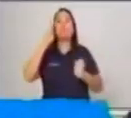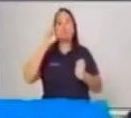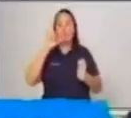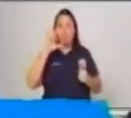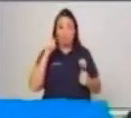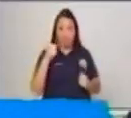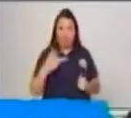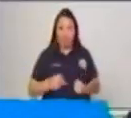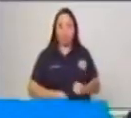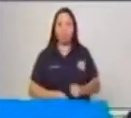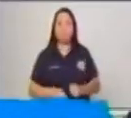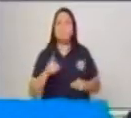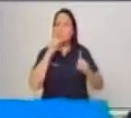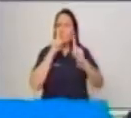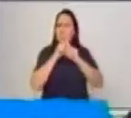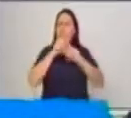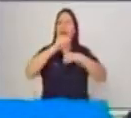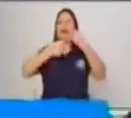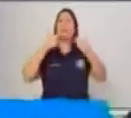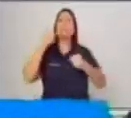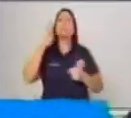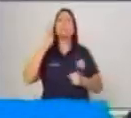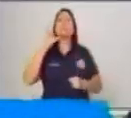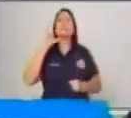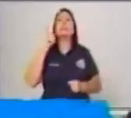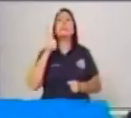Y algo muy importante también de las fábulas es lo siguiente.